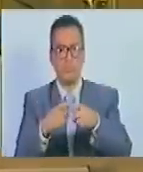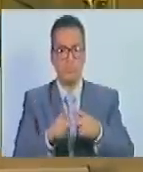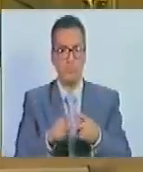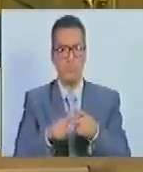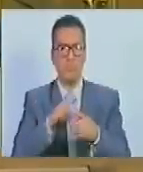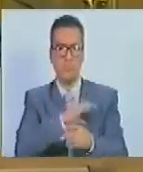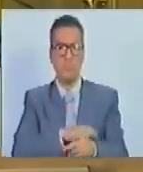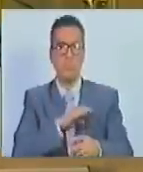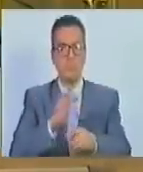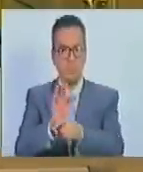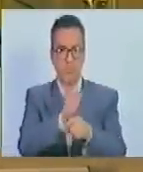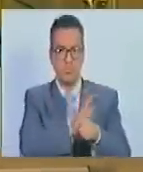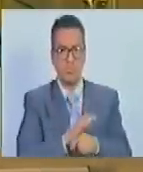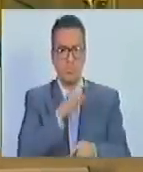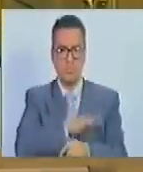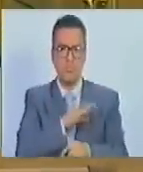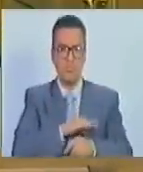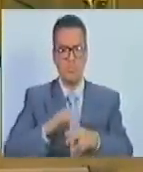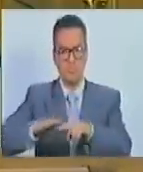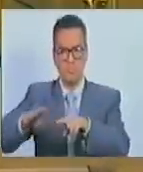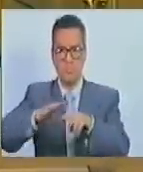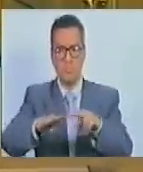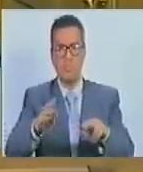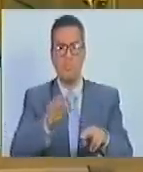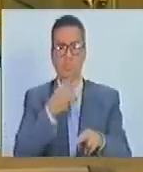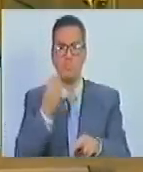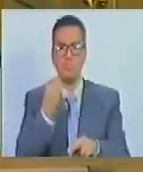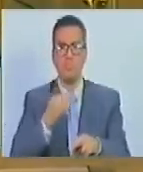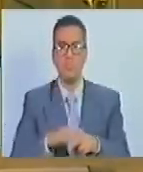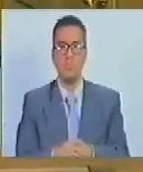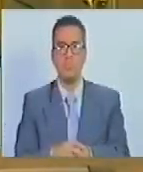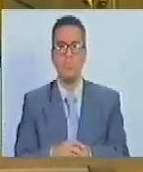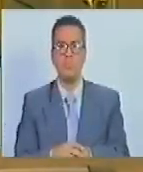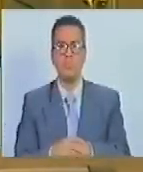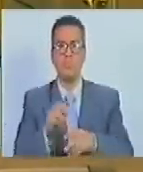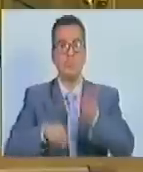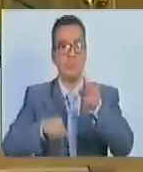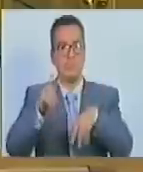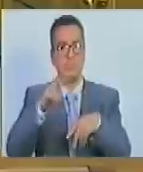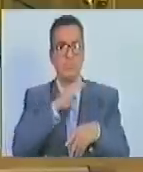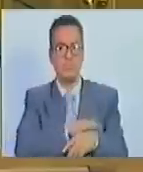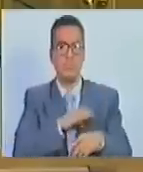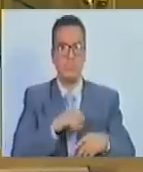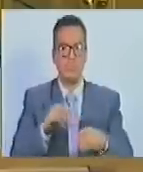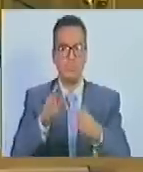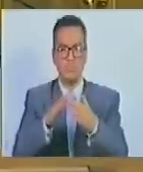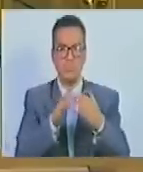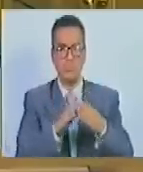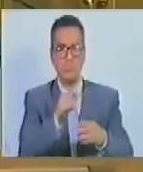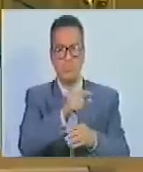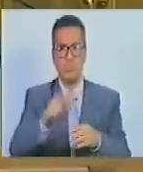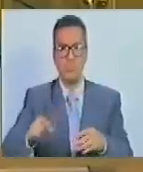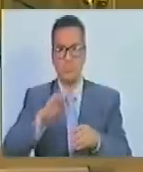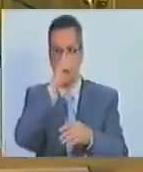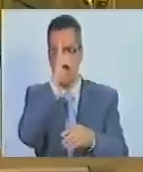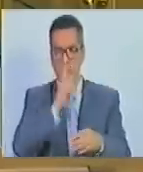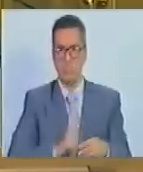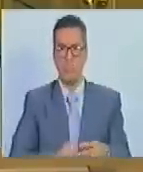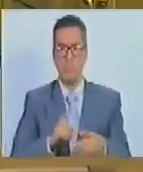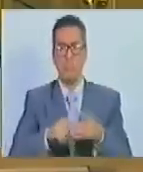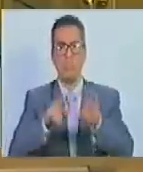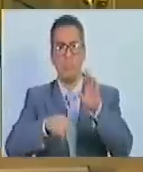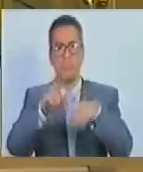11. Comité de Protección Social de Niños, Niñas y Adolescentes, 12. Comité Comunitario de Personas con Discapacidad,